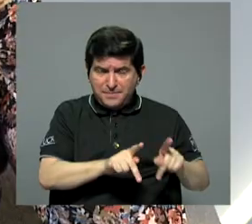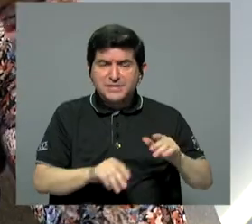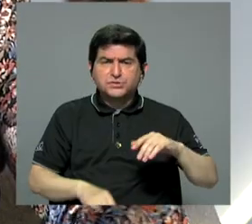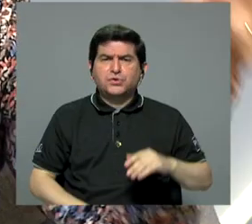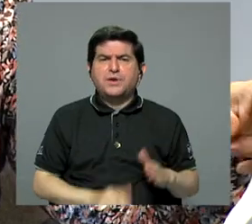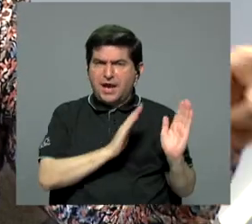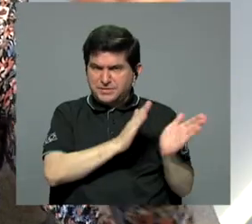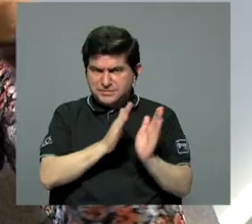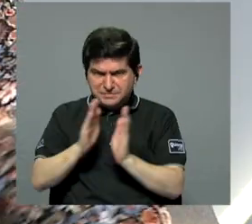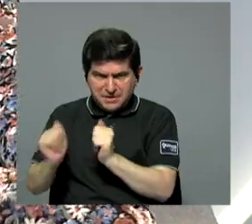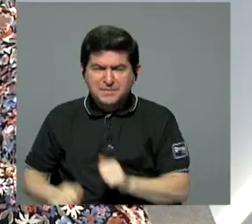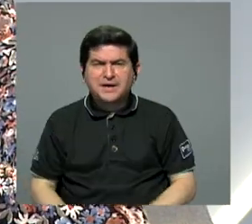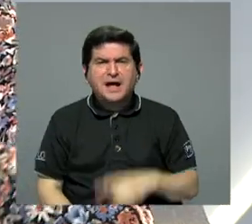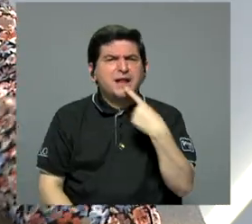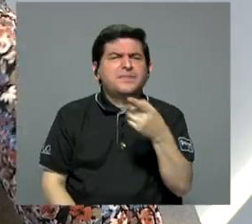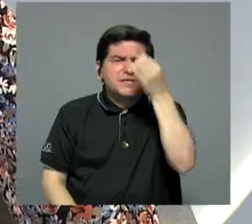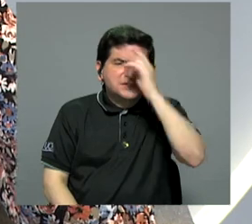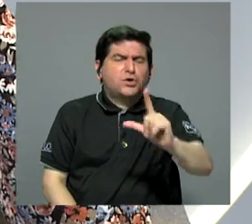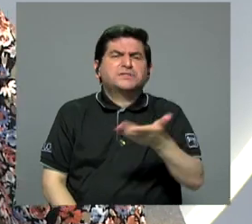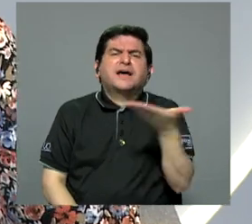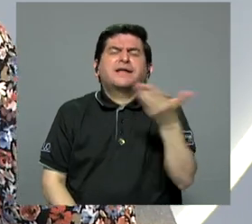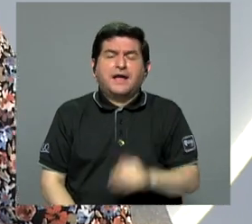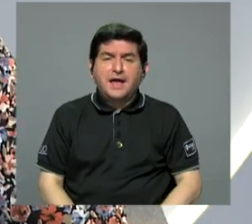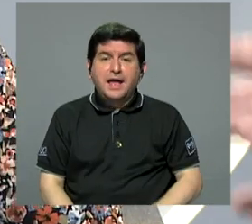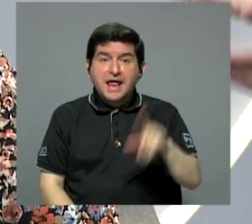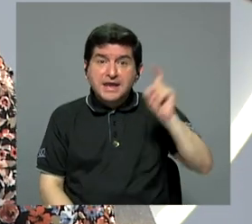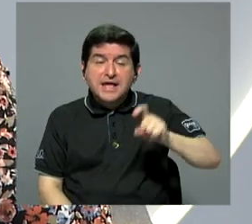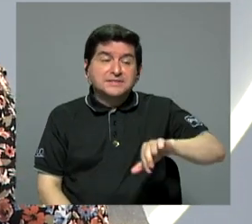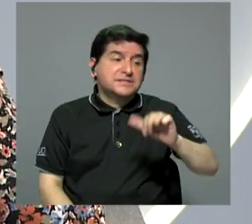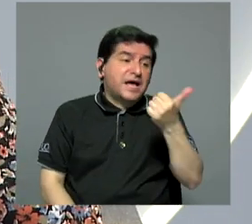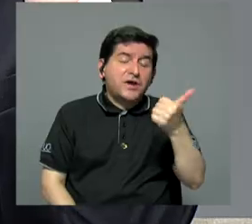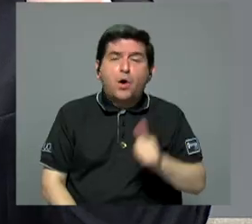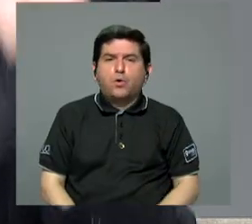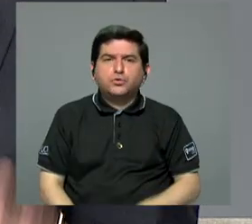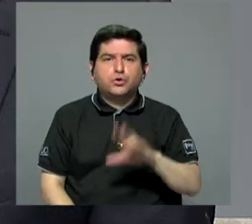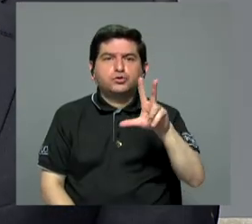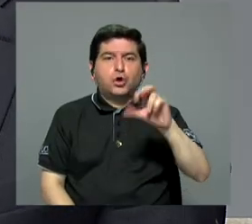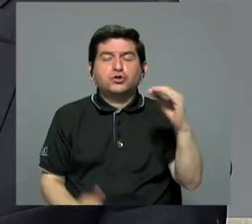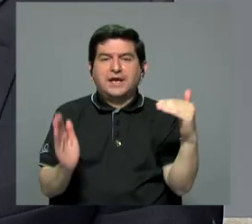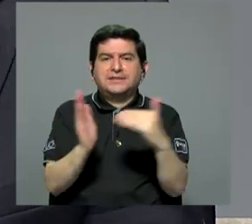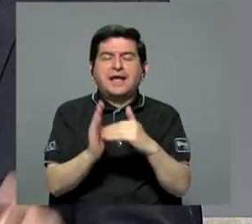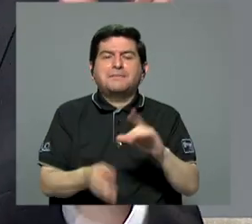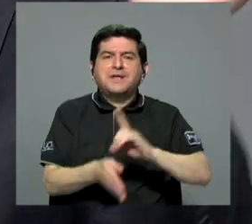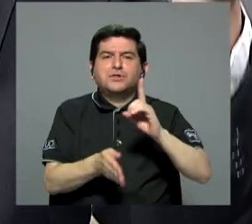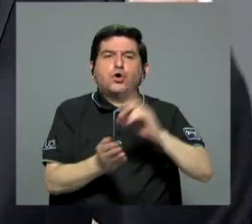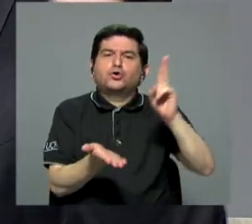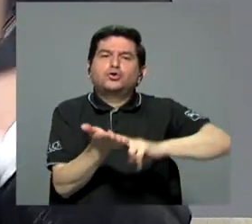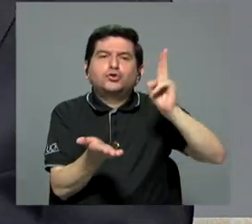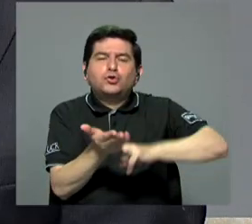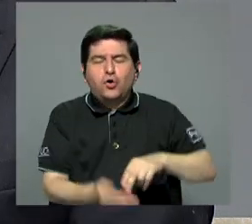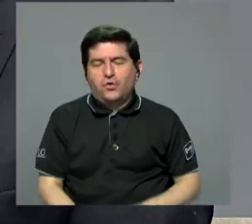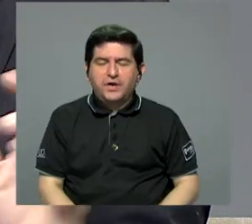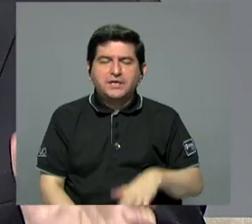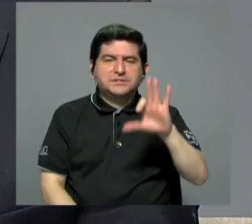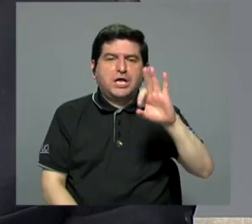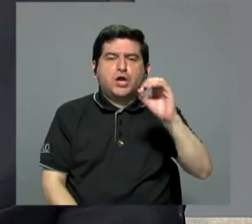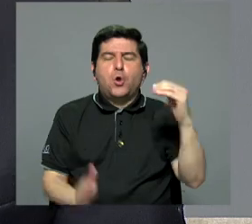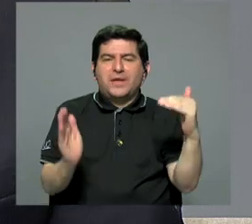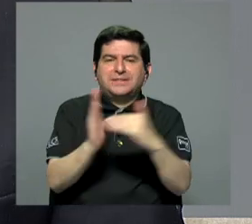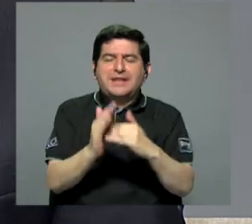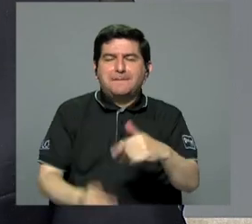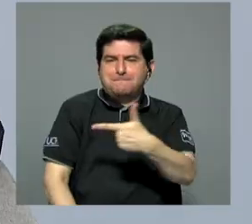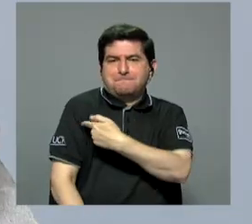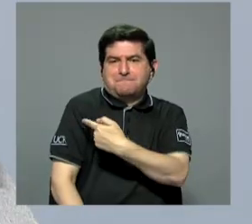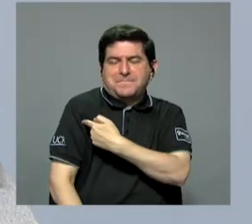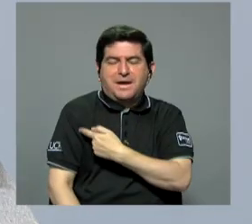no necesita tercerizar, ¿qué dice Oscar López? No, claro que sí, si no vas a tener que contratar 30 mil médicos, muchachos. No, no hace falta. Y 90 mil enfermeras, ¿de dónde